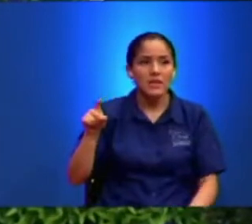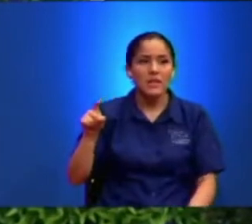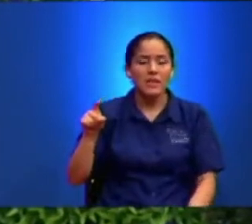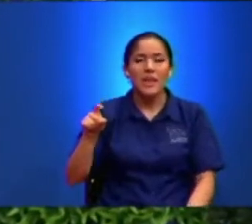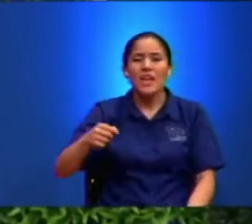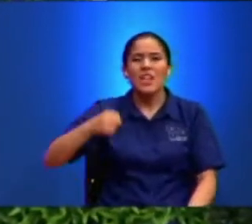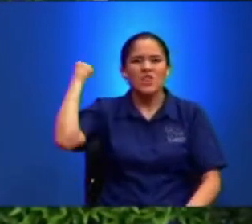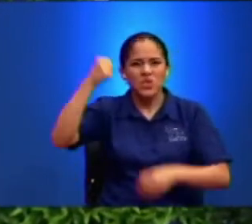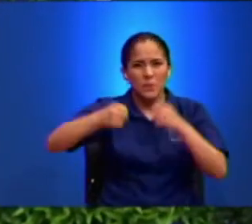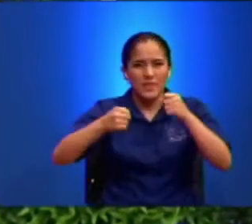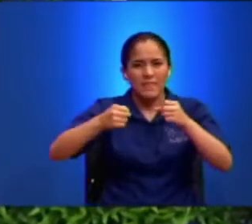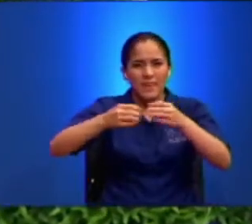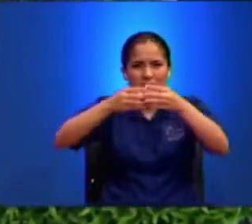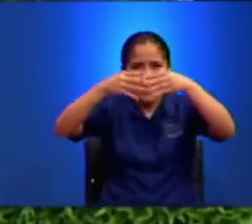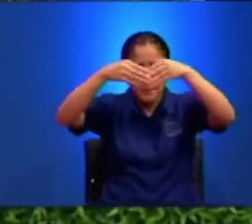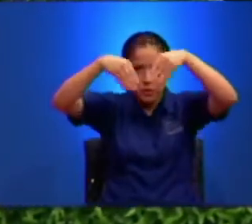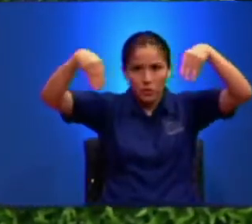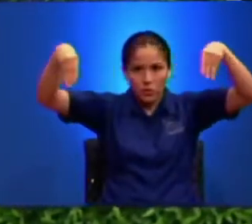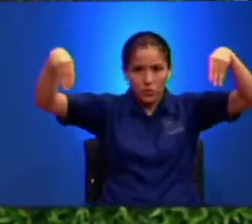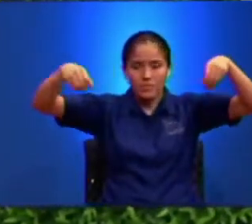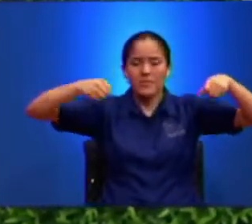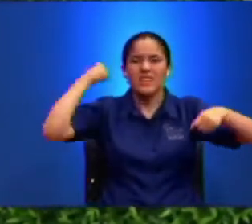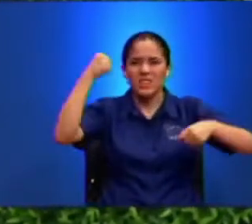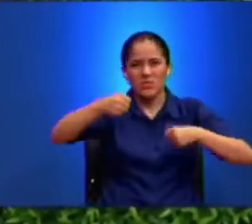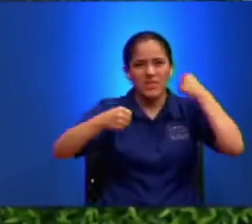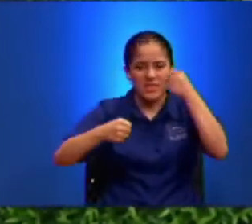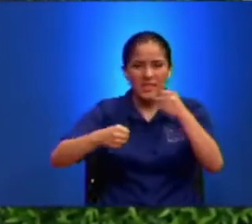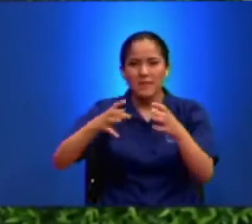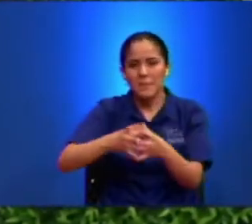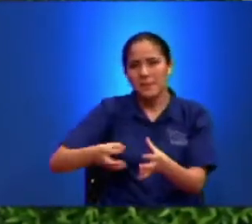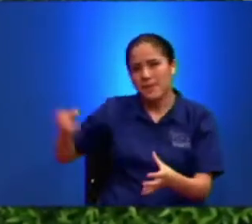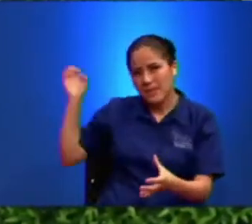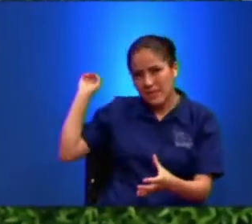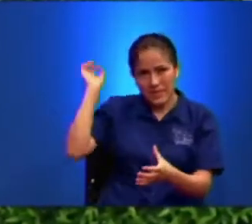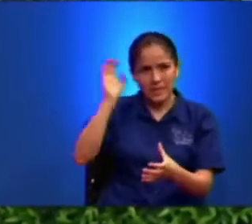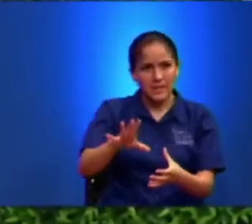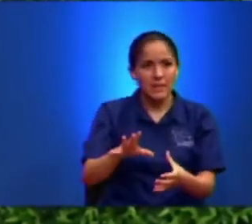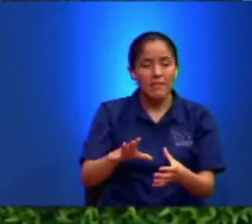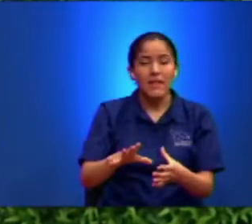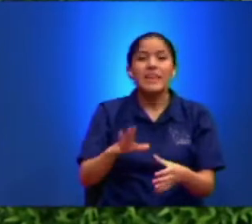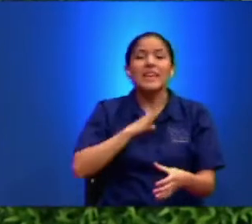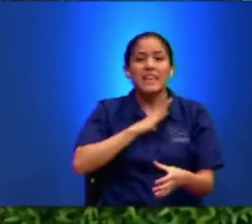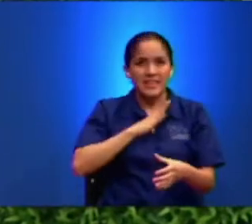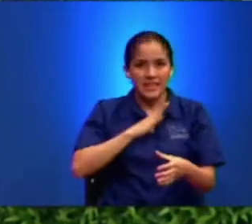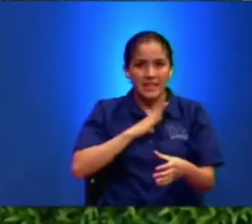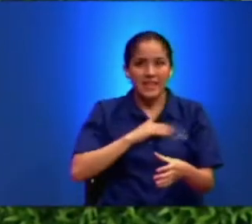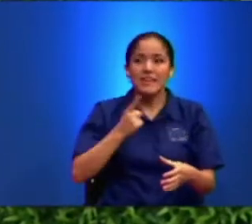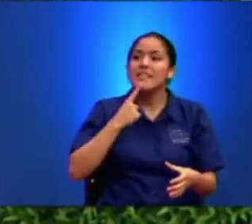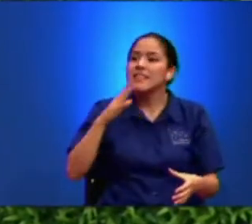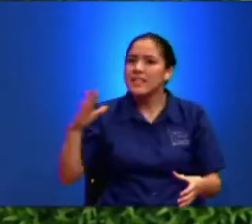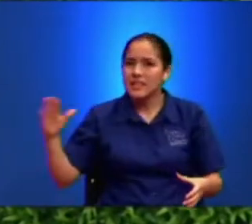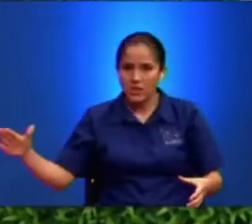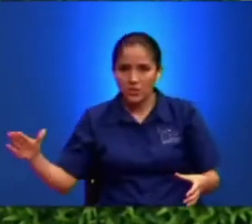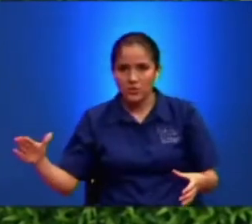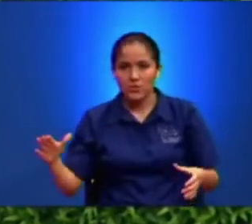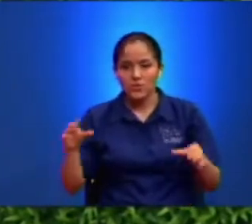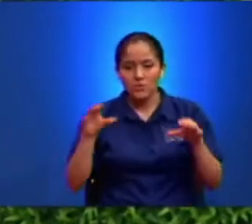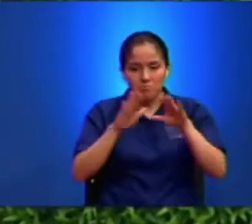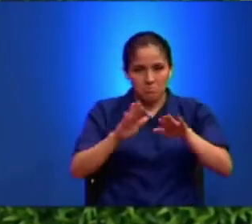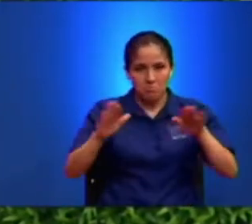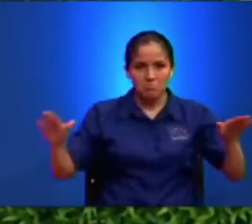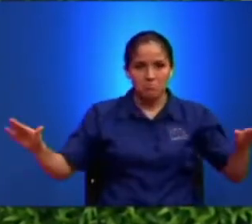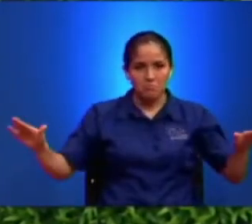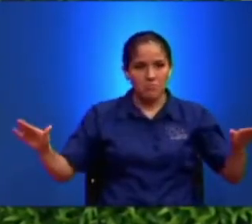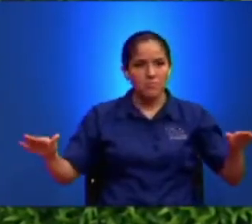Mataban Insultaban Llevaban Muchachitos Se Protegen En Los Muchachitos Entonces Hay